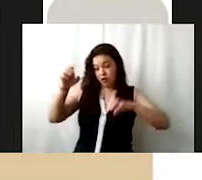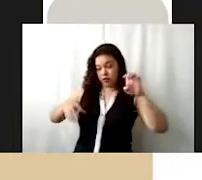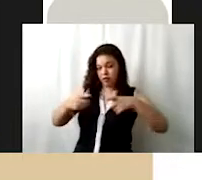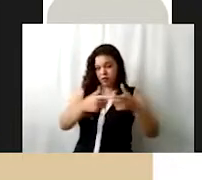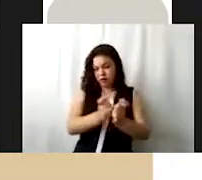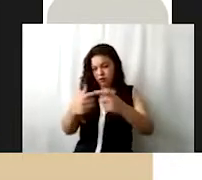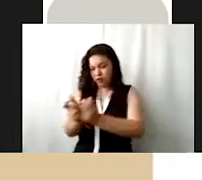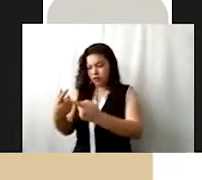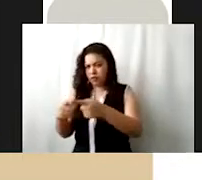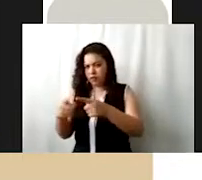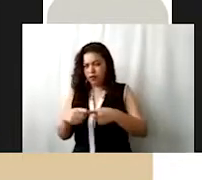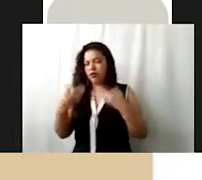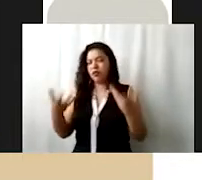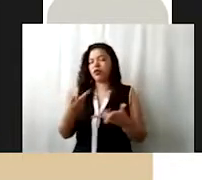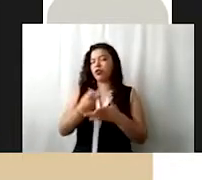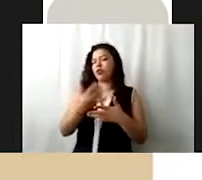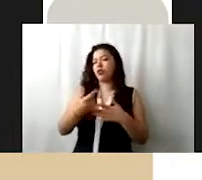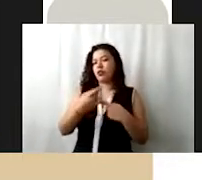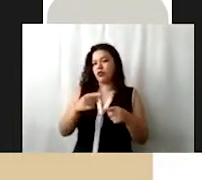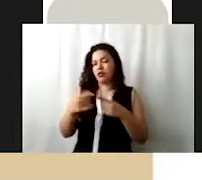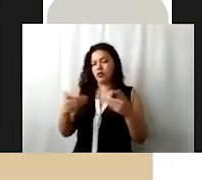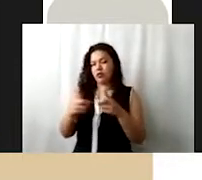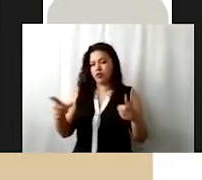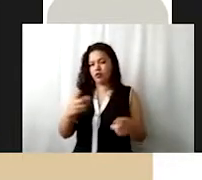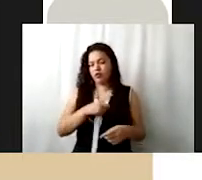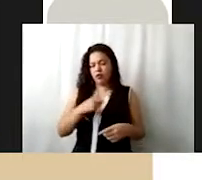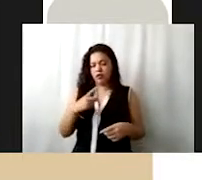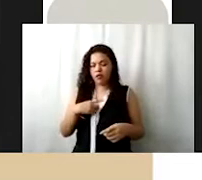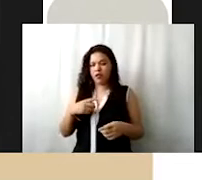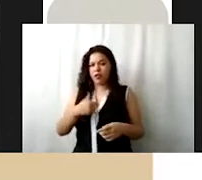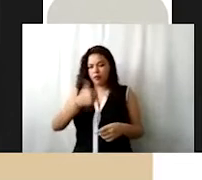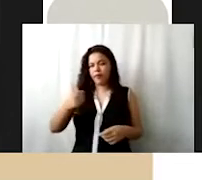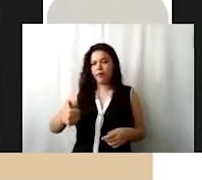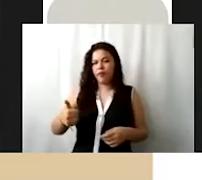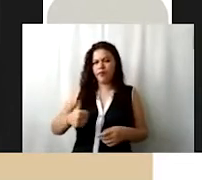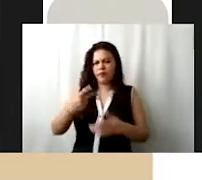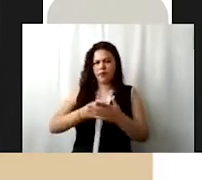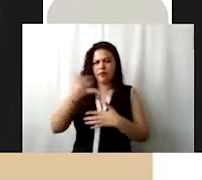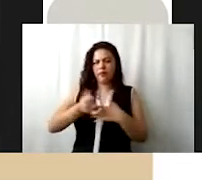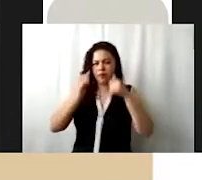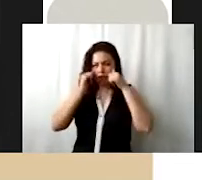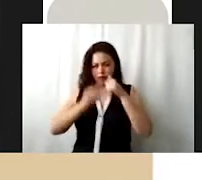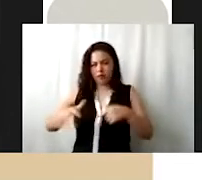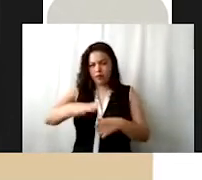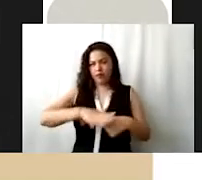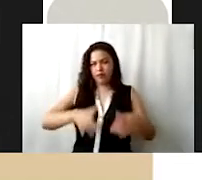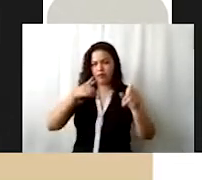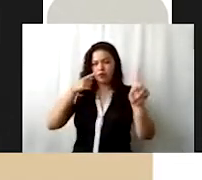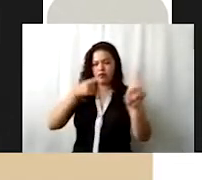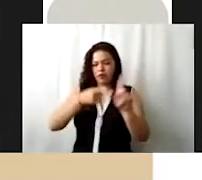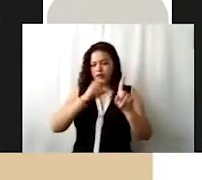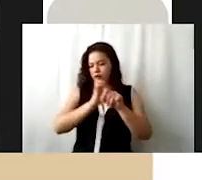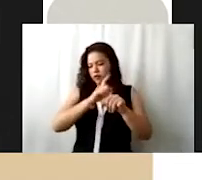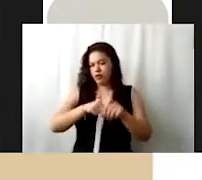que desarrollar varios proyectos. Ajá, en cada proyecto se va a atender a una población en específico, pero